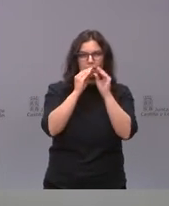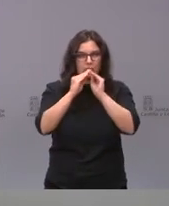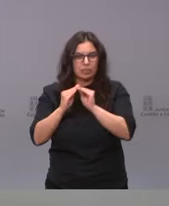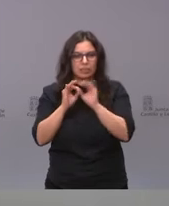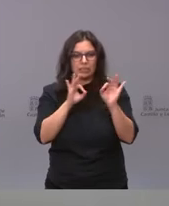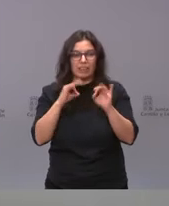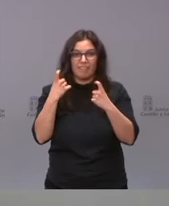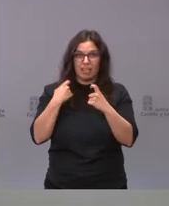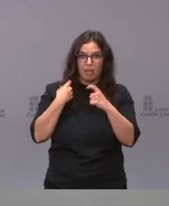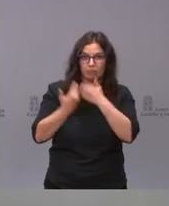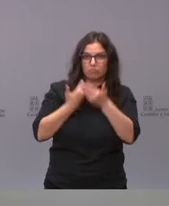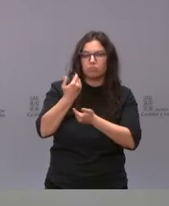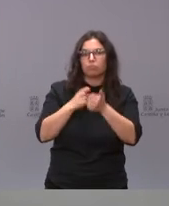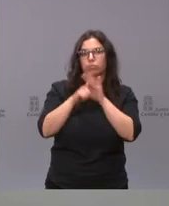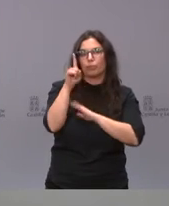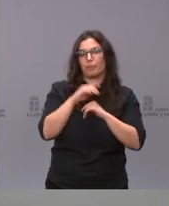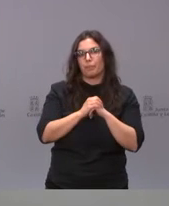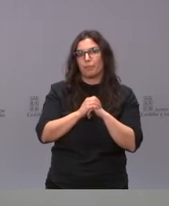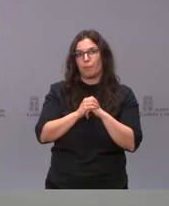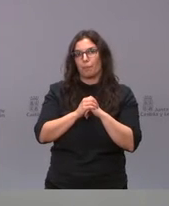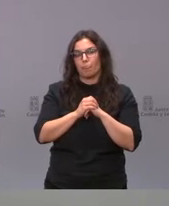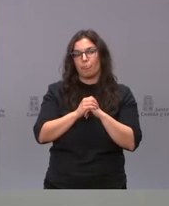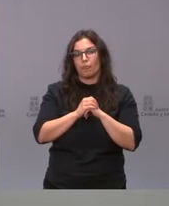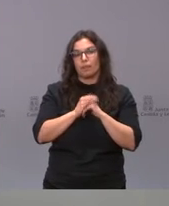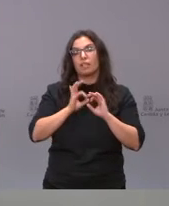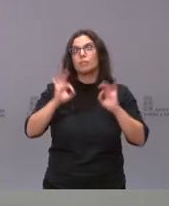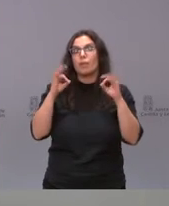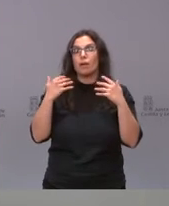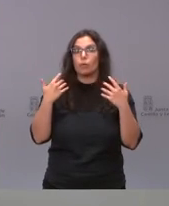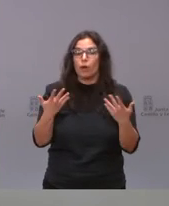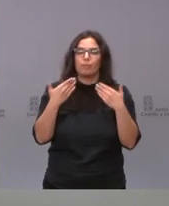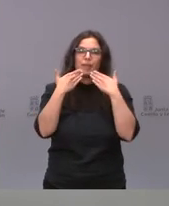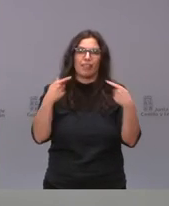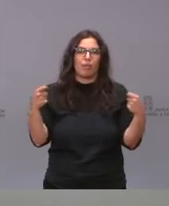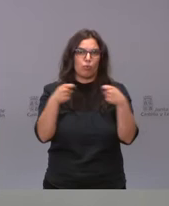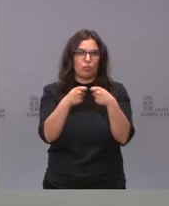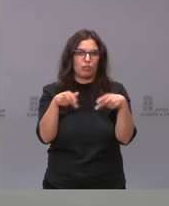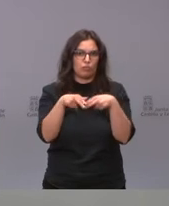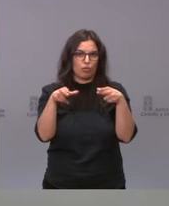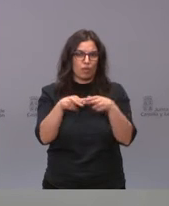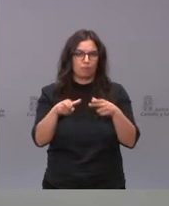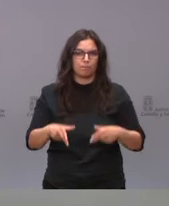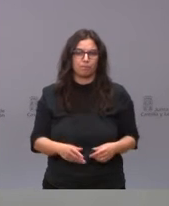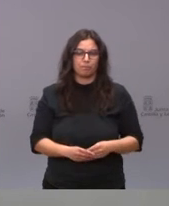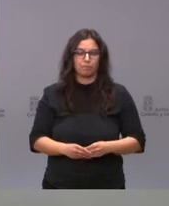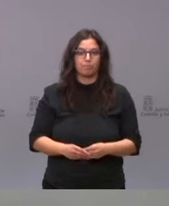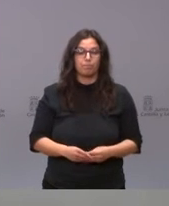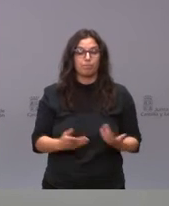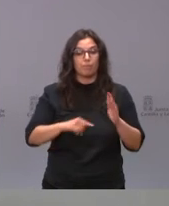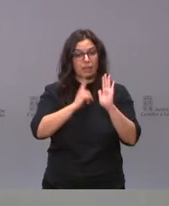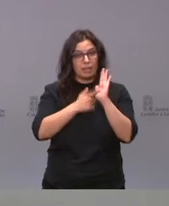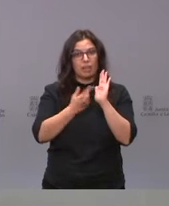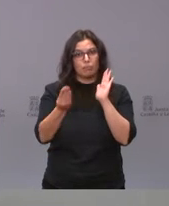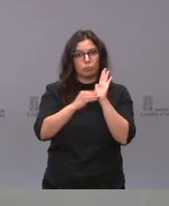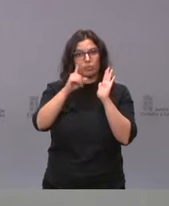avanzando, especialmente a través de la concertación social. Y esta ley contempla también